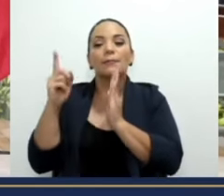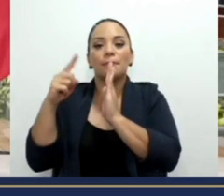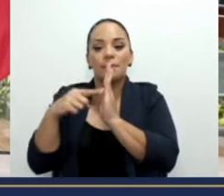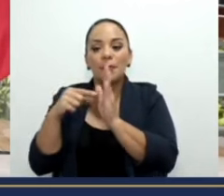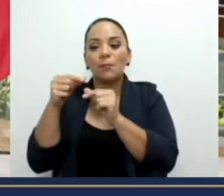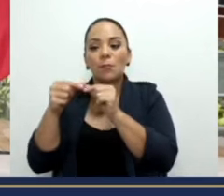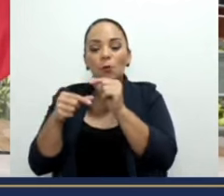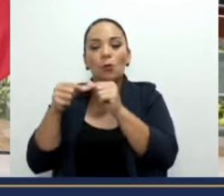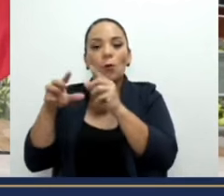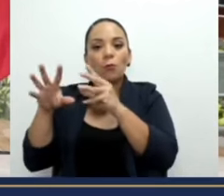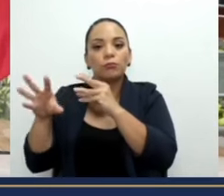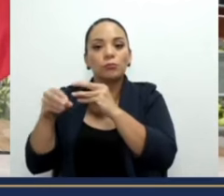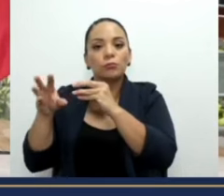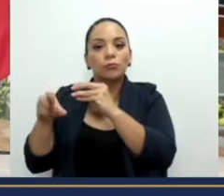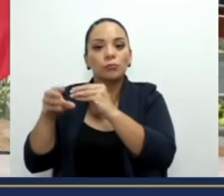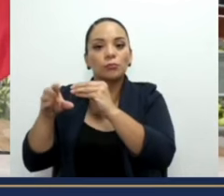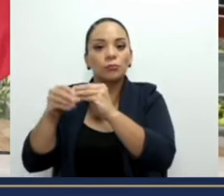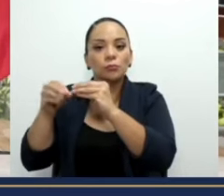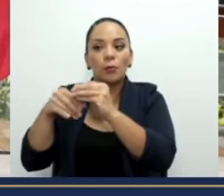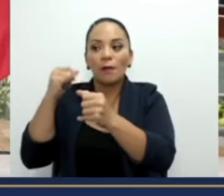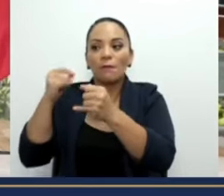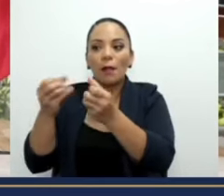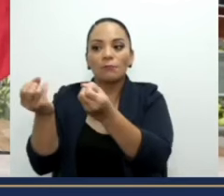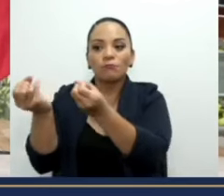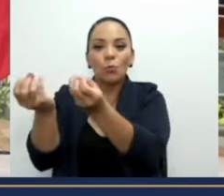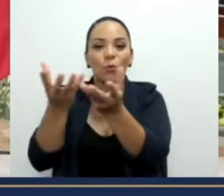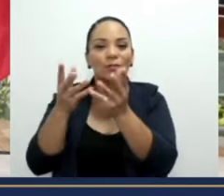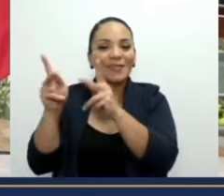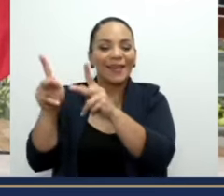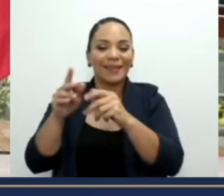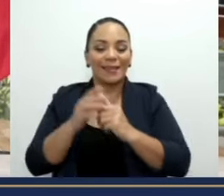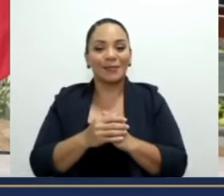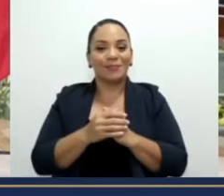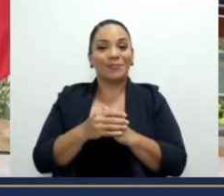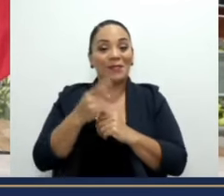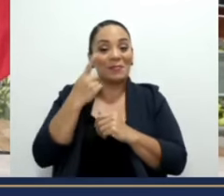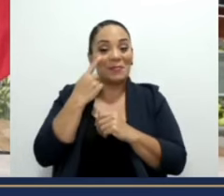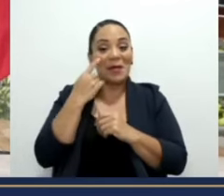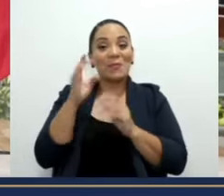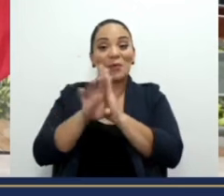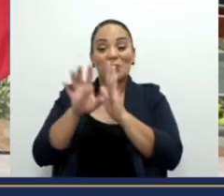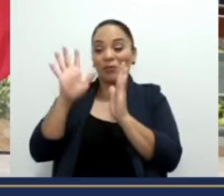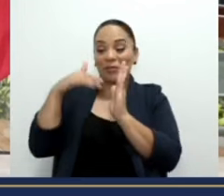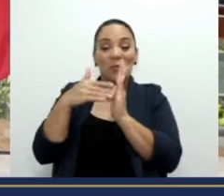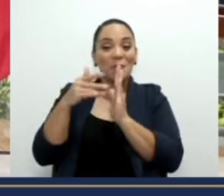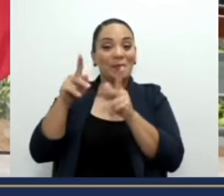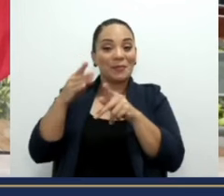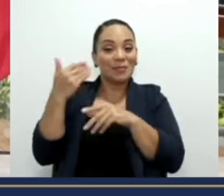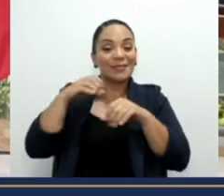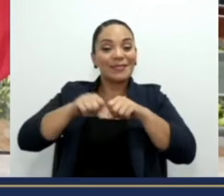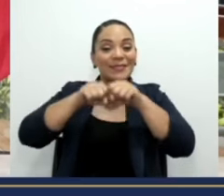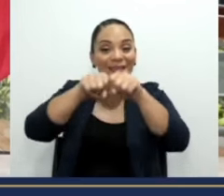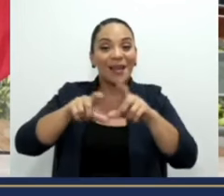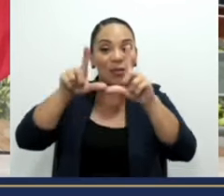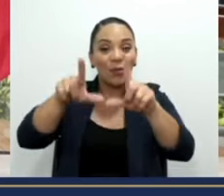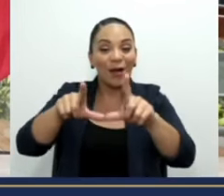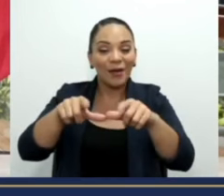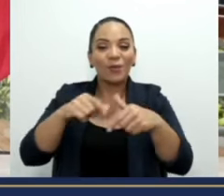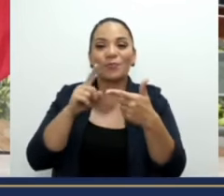mil en mil, y de un momento a otro es un montón de gente. Cinco mil se grabaron. Diez mil están